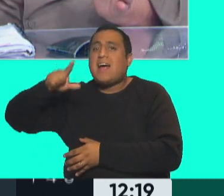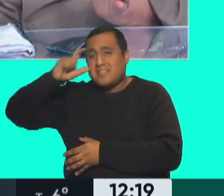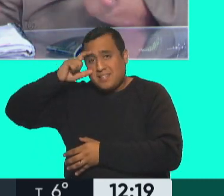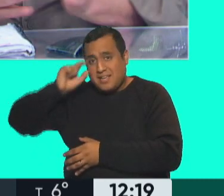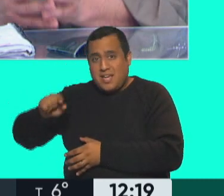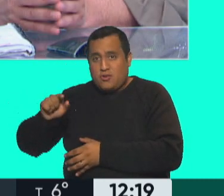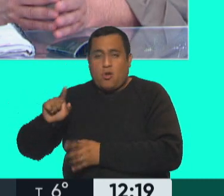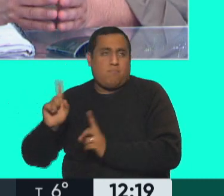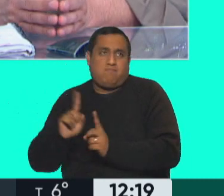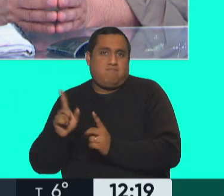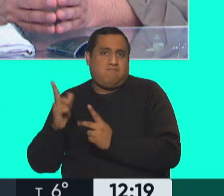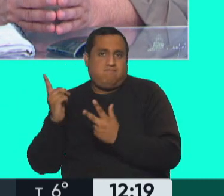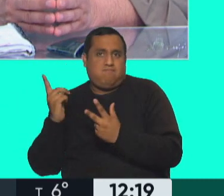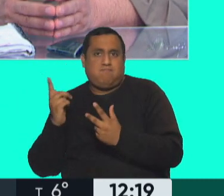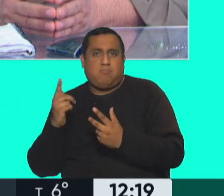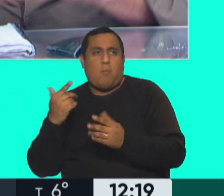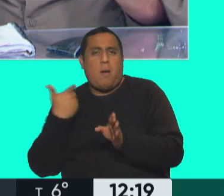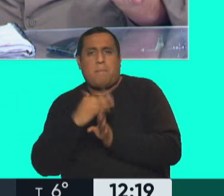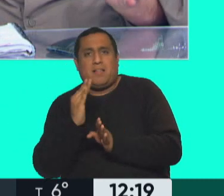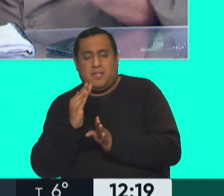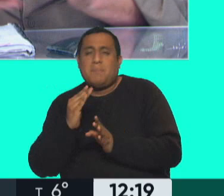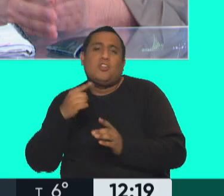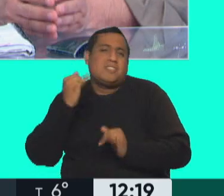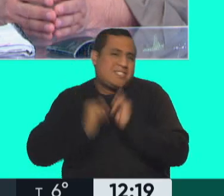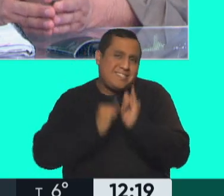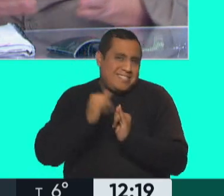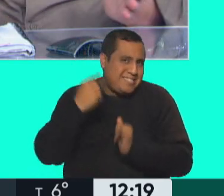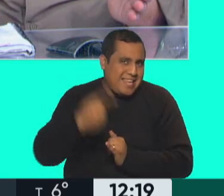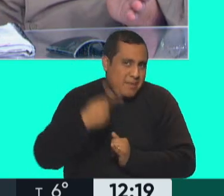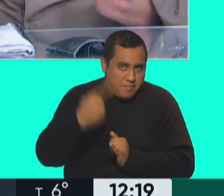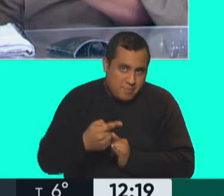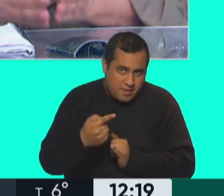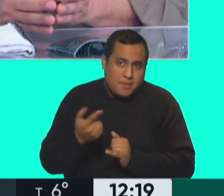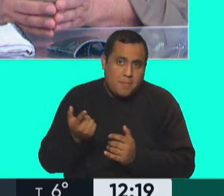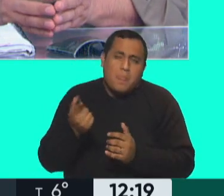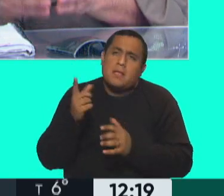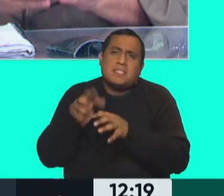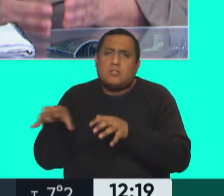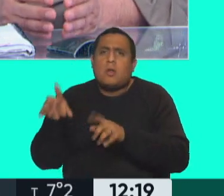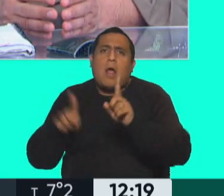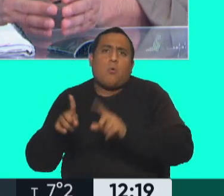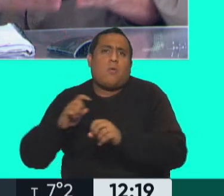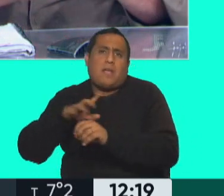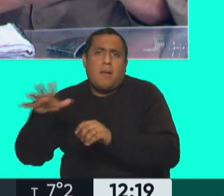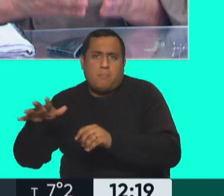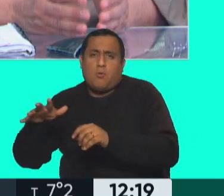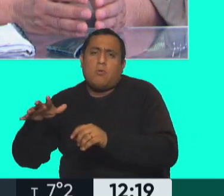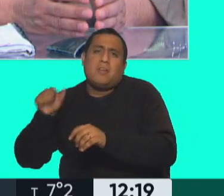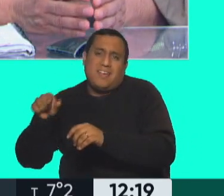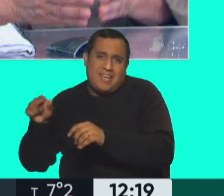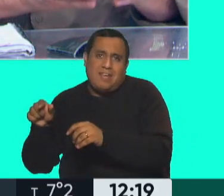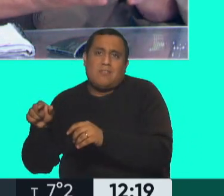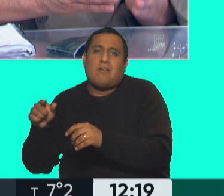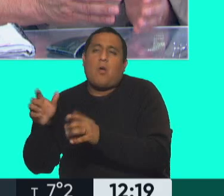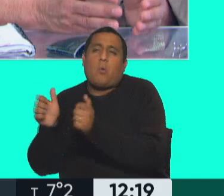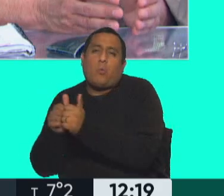Pero bueno, era parte de lo que venimos analizando siempre en esta columna, de que hay un sector del campo que está partidarizado, que juega